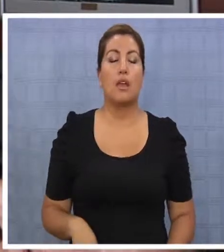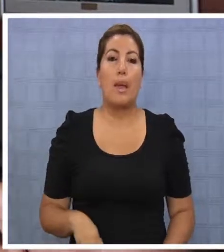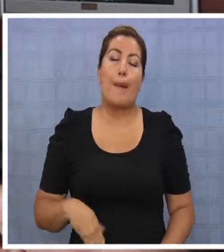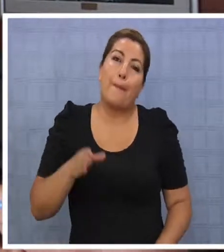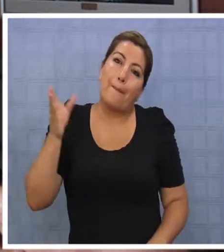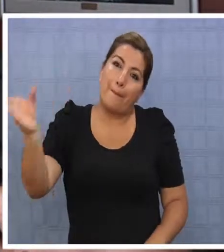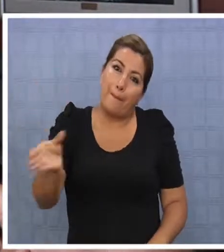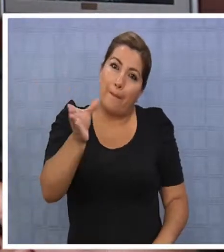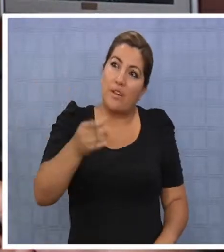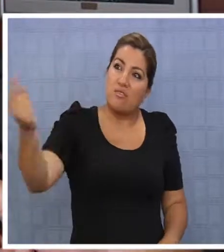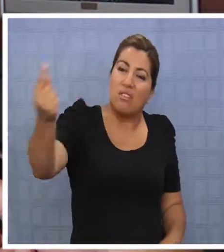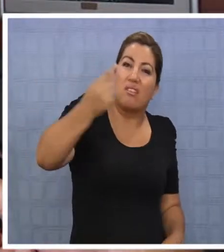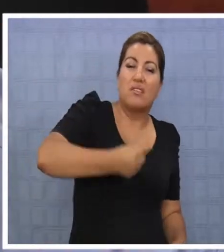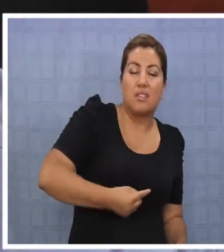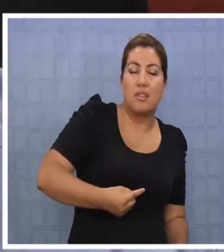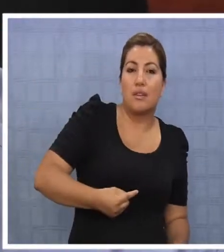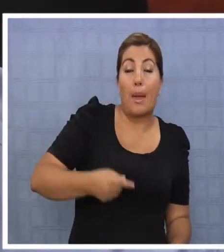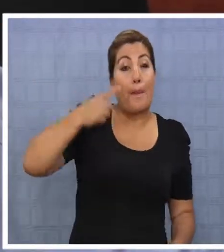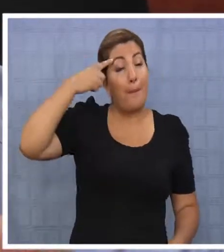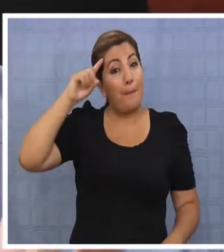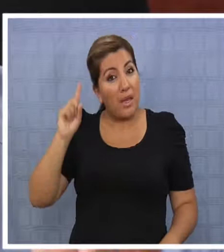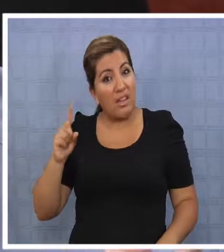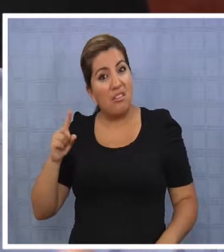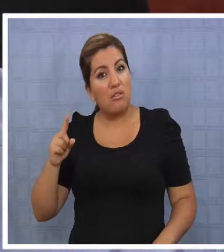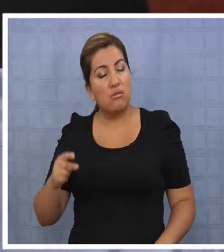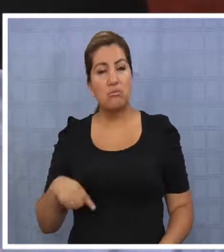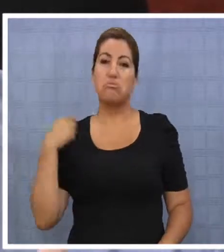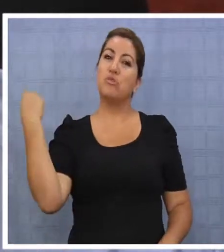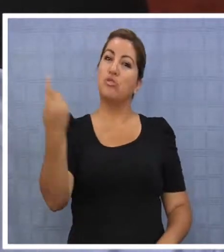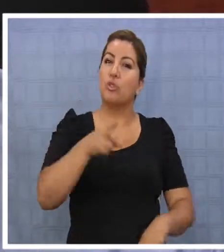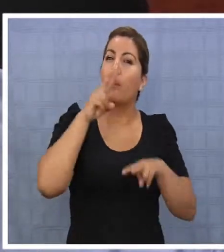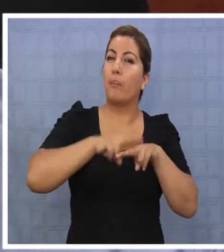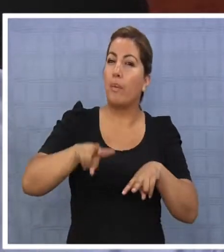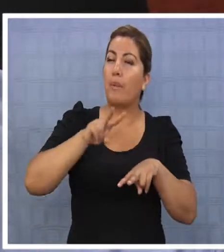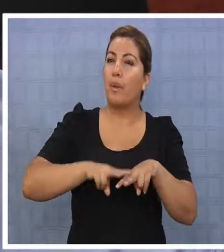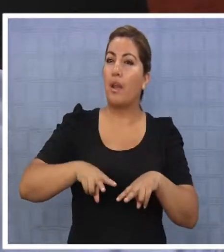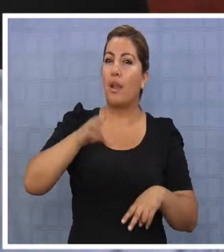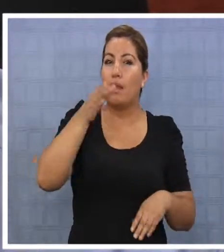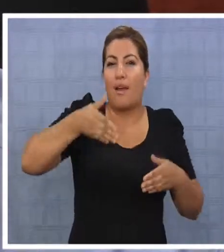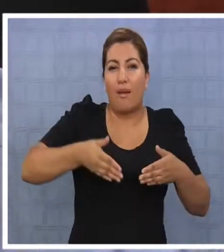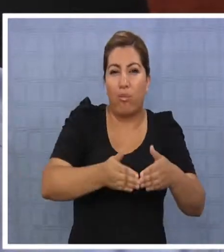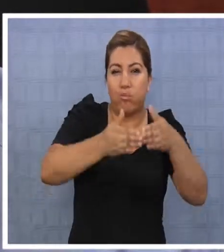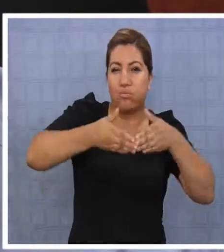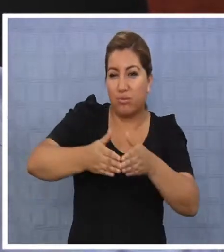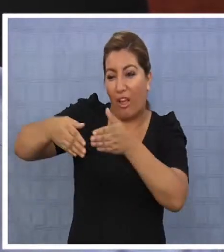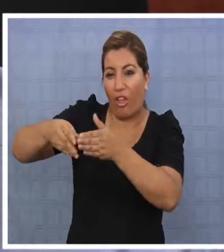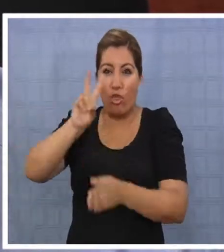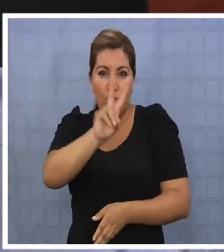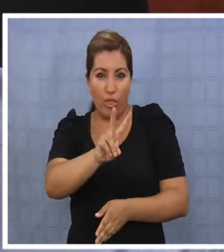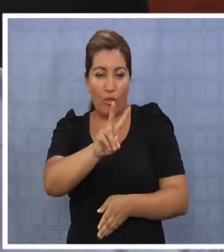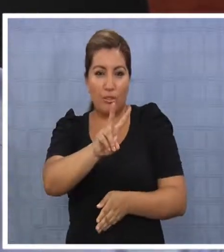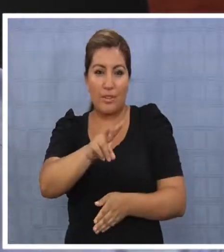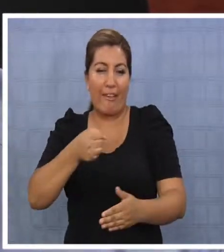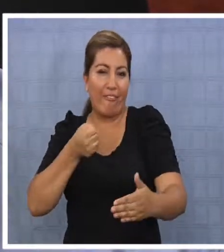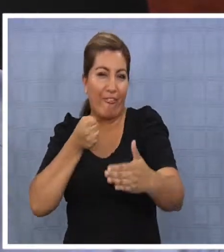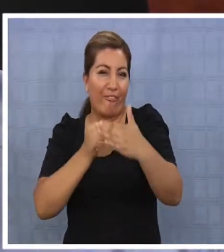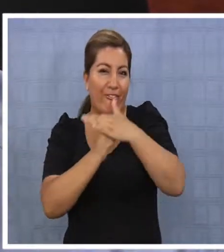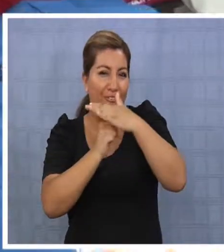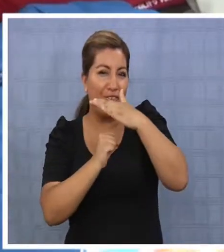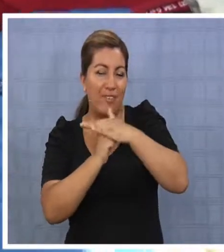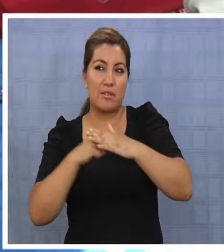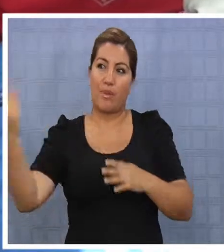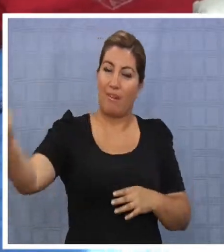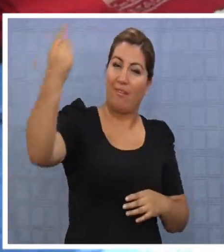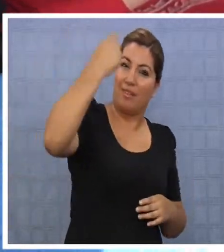pasajeros. Sin embargo, hemos adecuado todo el recinto para poder recibir estas dos naves de crucero que llegan este fin de